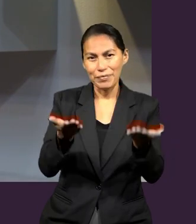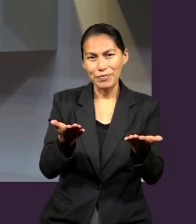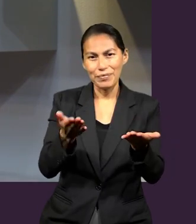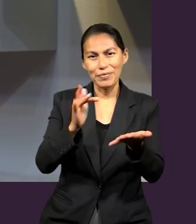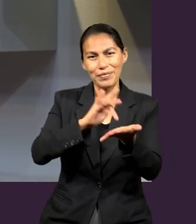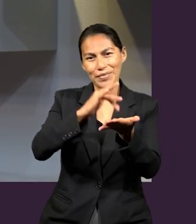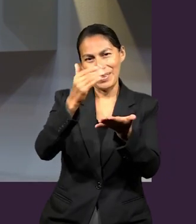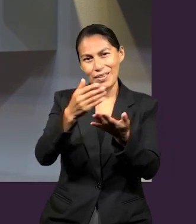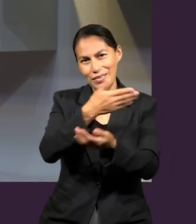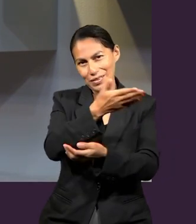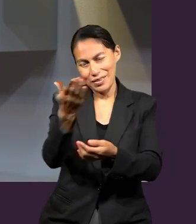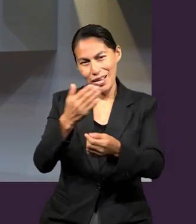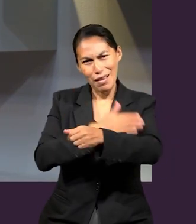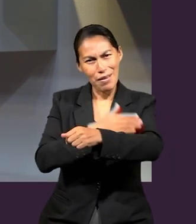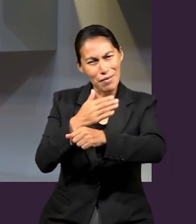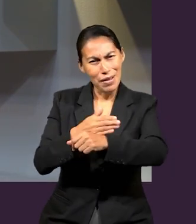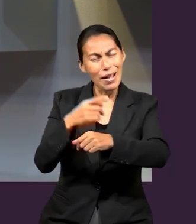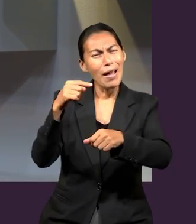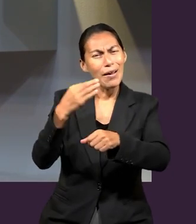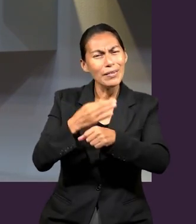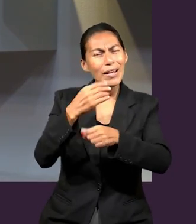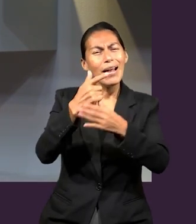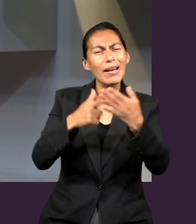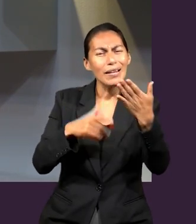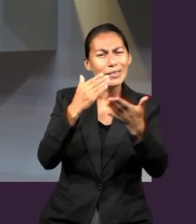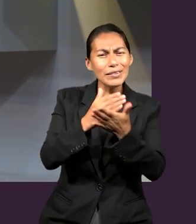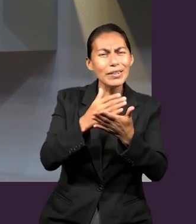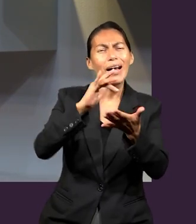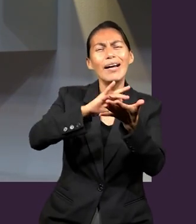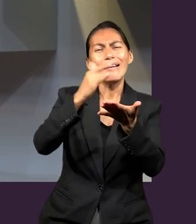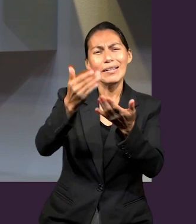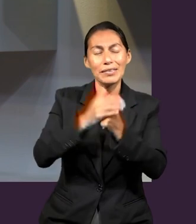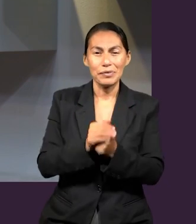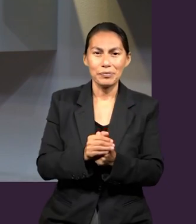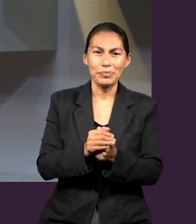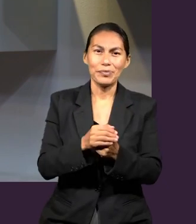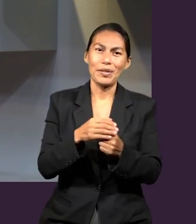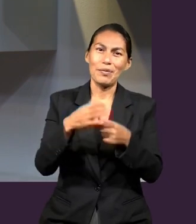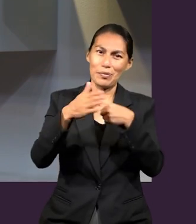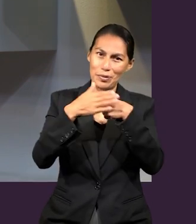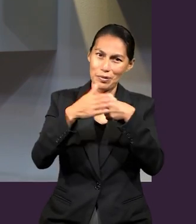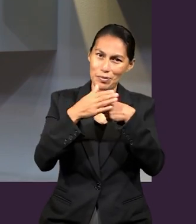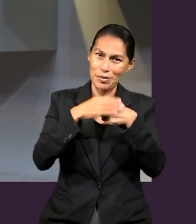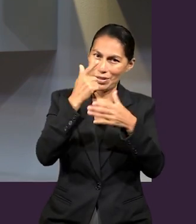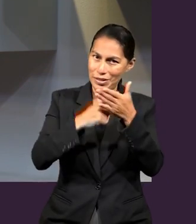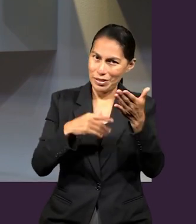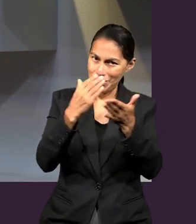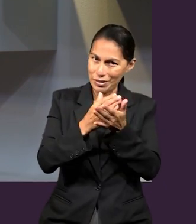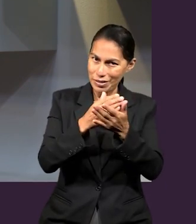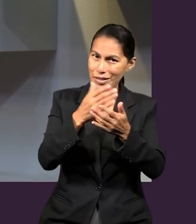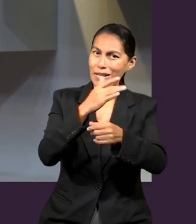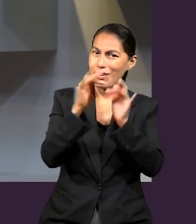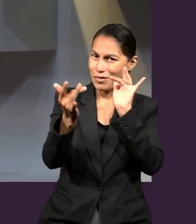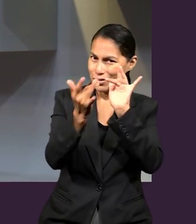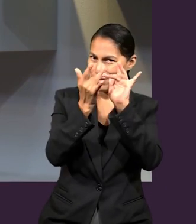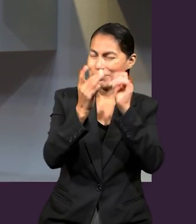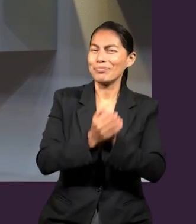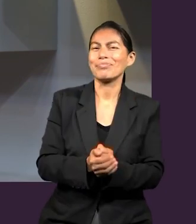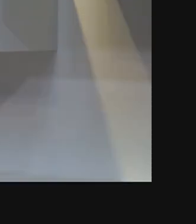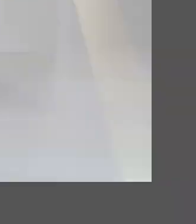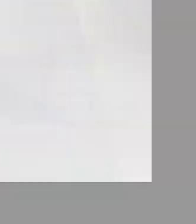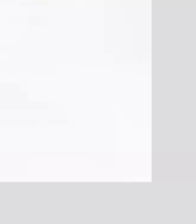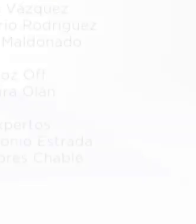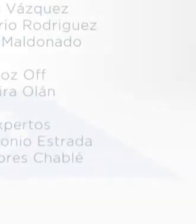Gracias por acompañarnos en este capítulo de la lección. Queremos invitarte a que puedas sintonizarnos en el siguiente